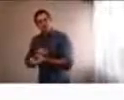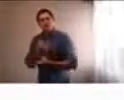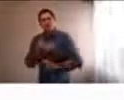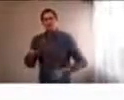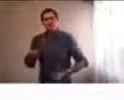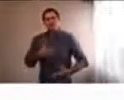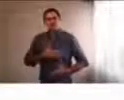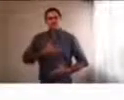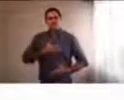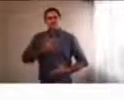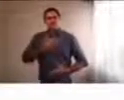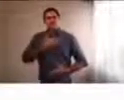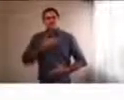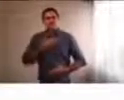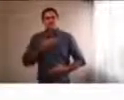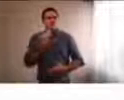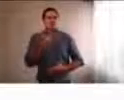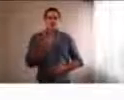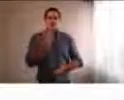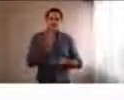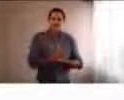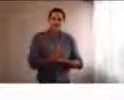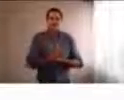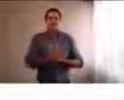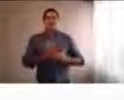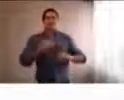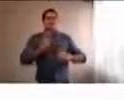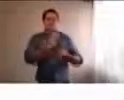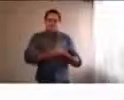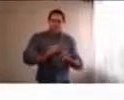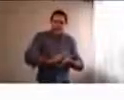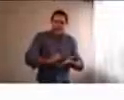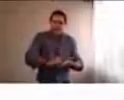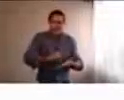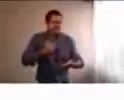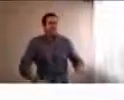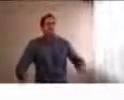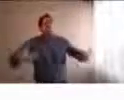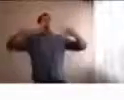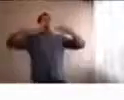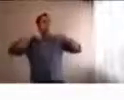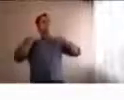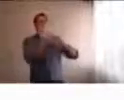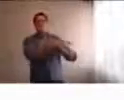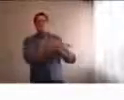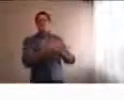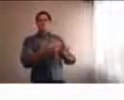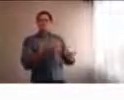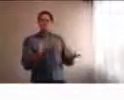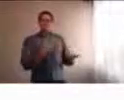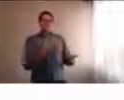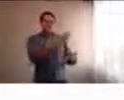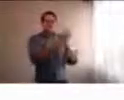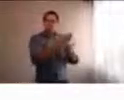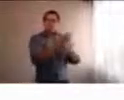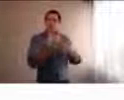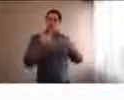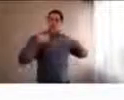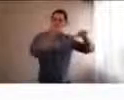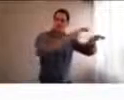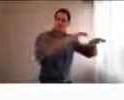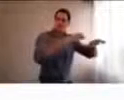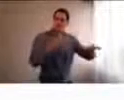forma, hacer las tareas que les correspondían a otros. Y lo que les costaba entender es que no estaban